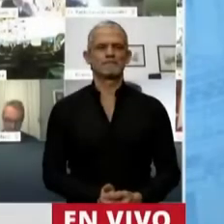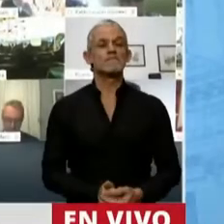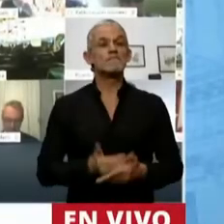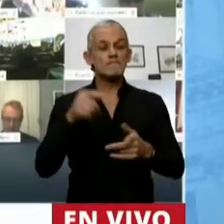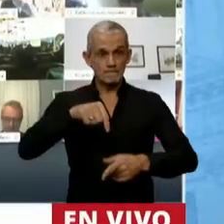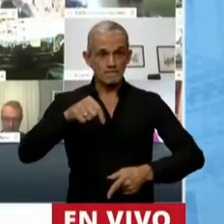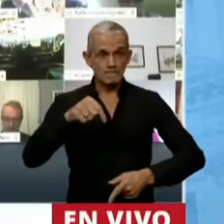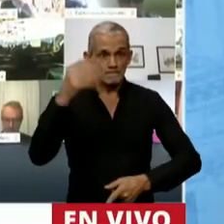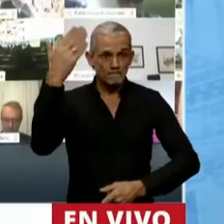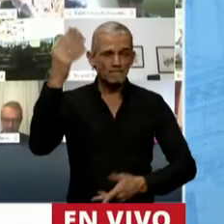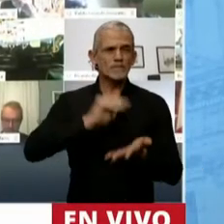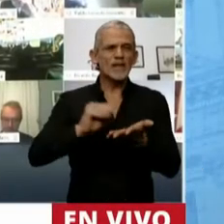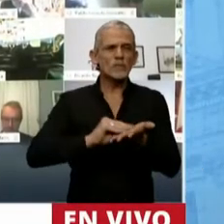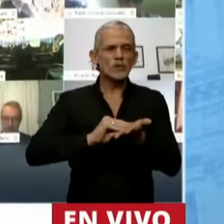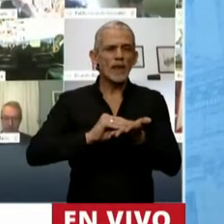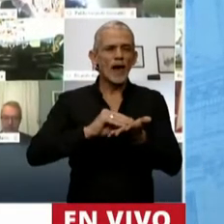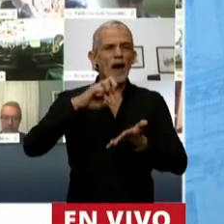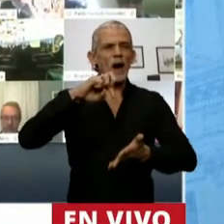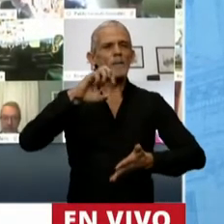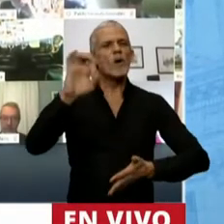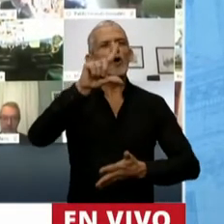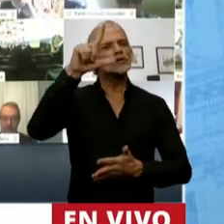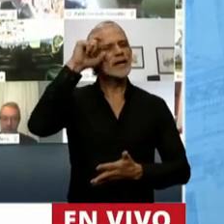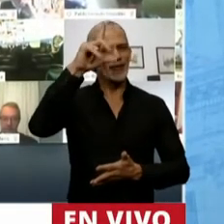Tiene la palabra la diputada Carmen Polledo.